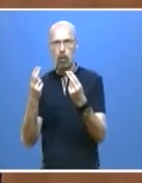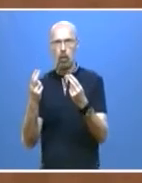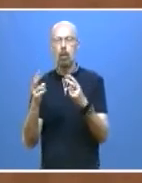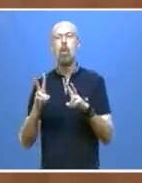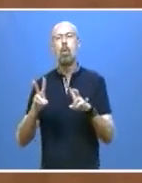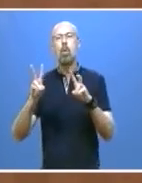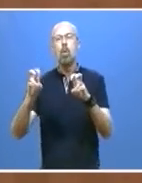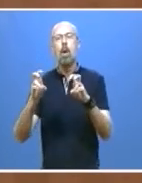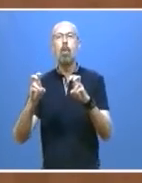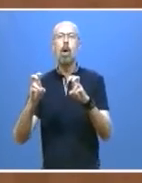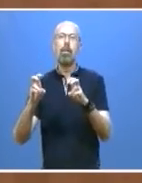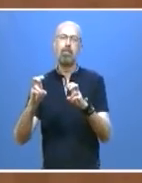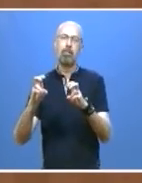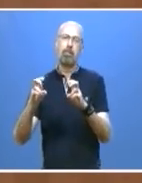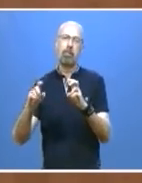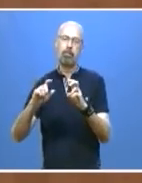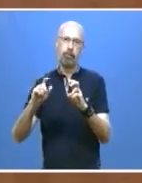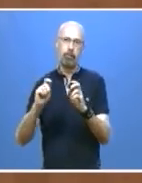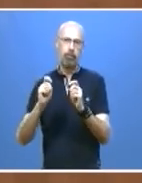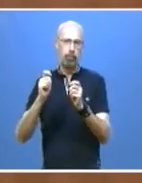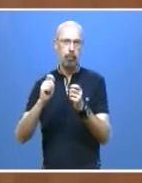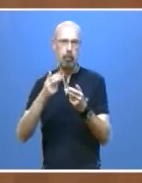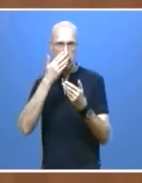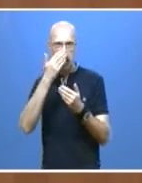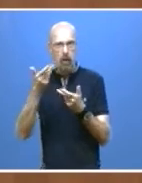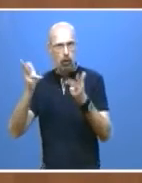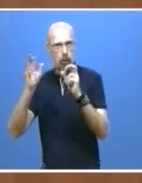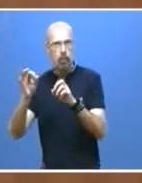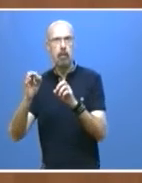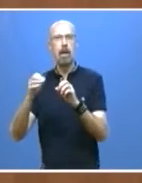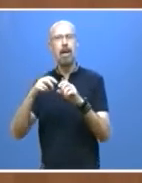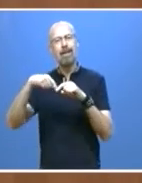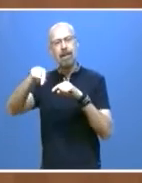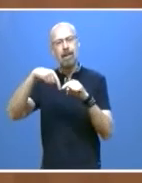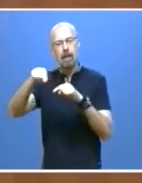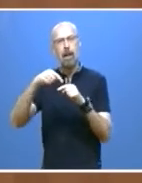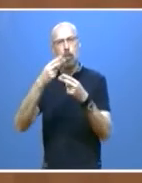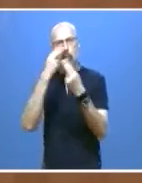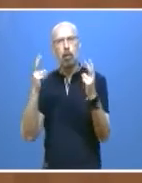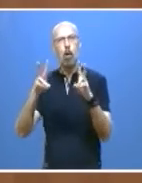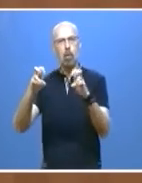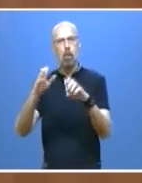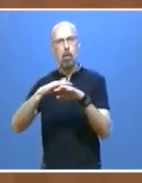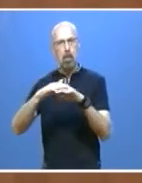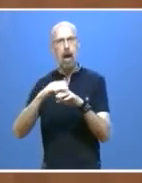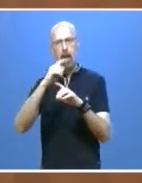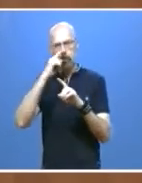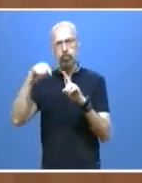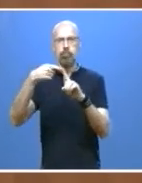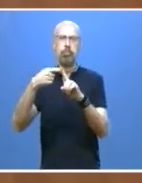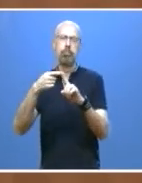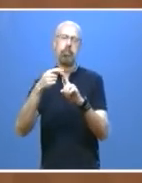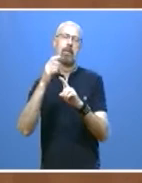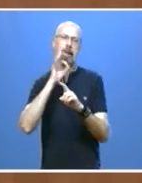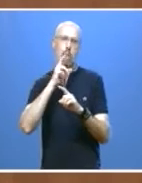licitaciones de un nuevo transporte en Castilla y León en el siglo XXI. Pero nuestro mundo rural cuenta con